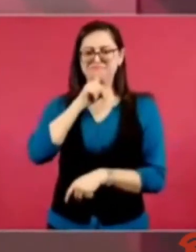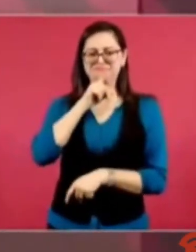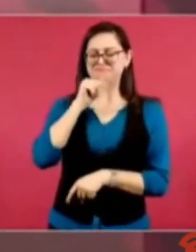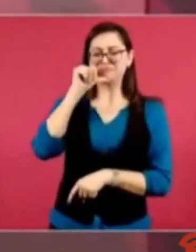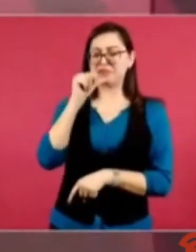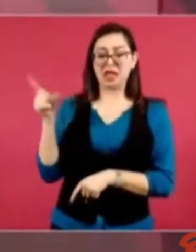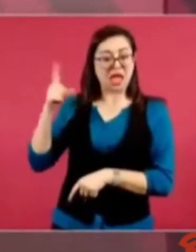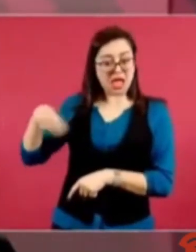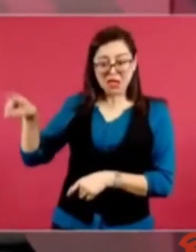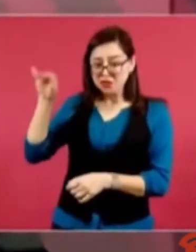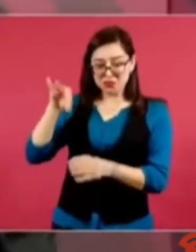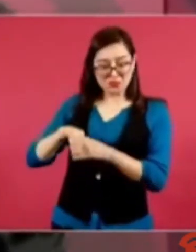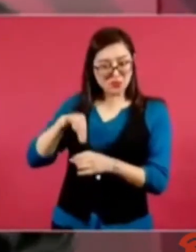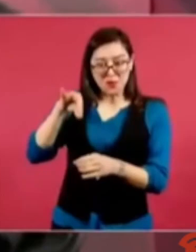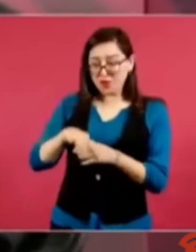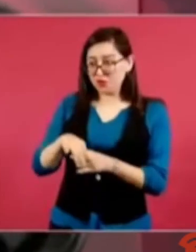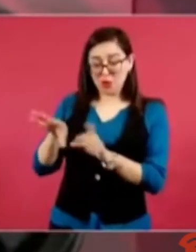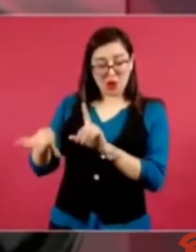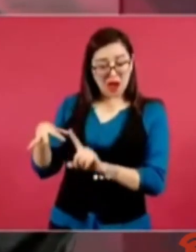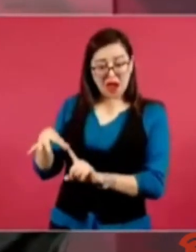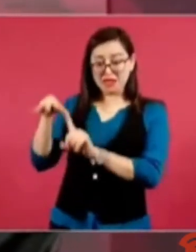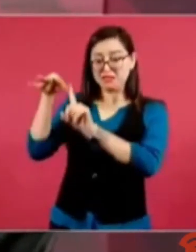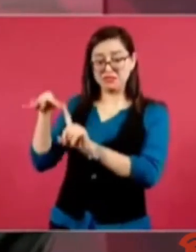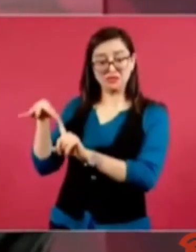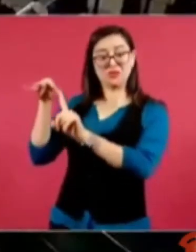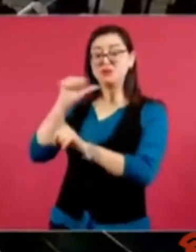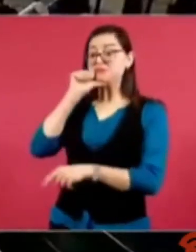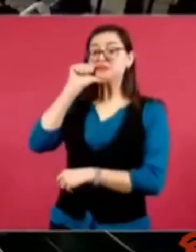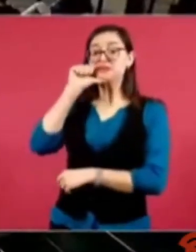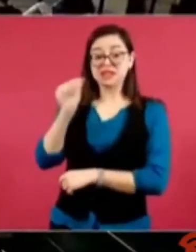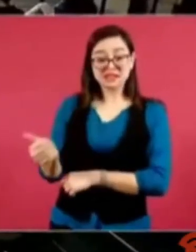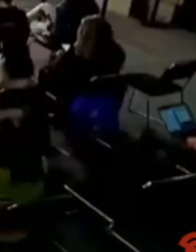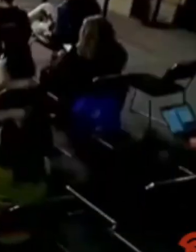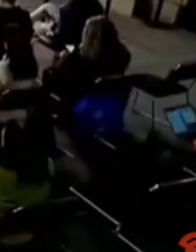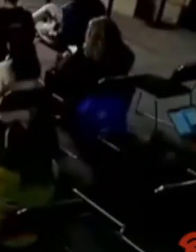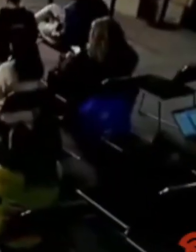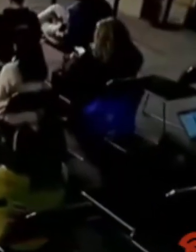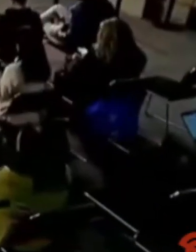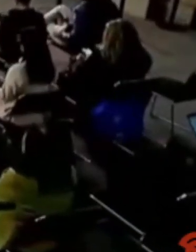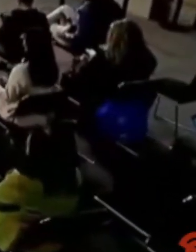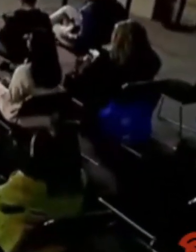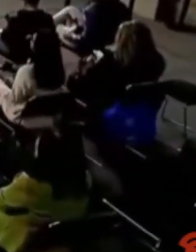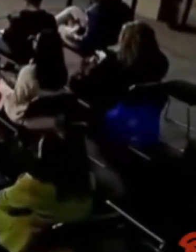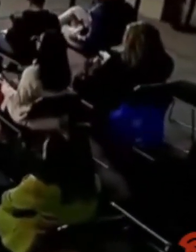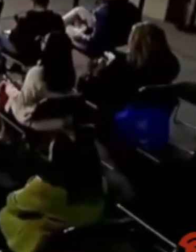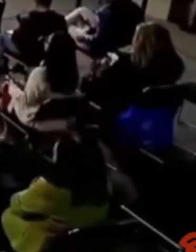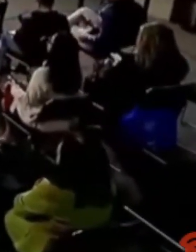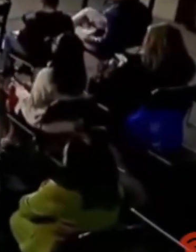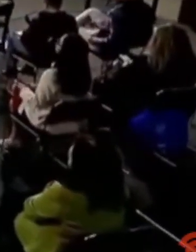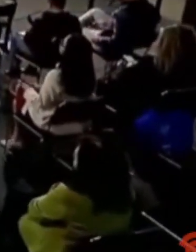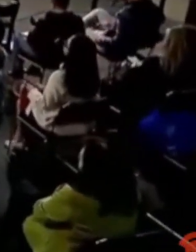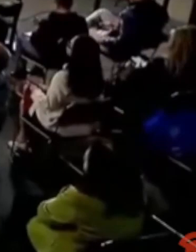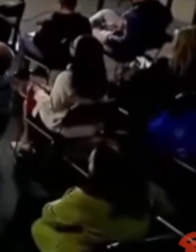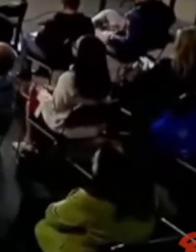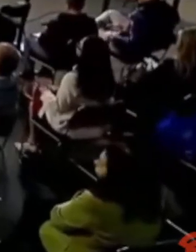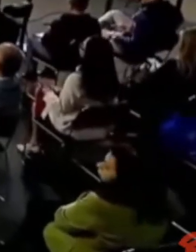nombrados por las cúpulas del poder, por cierto, los dos